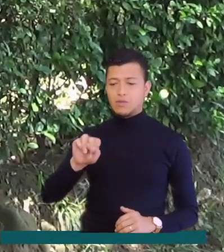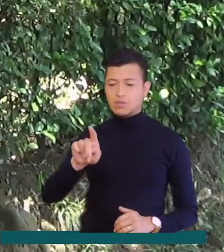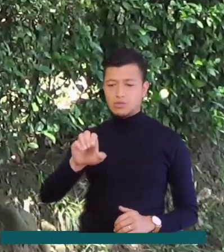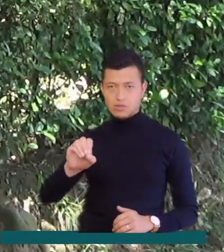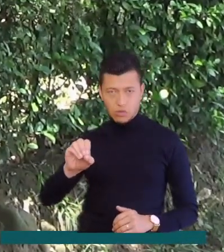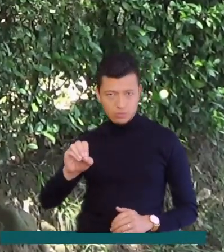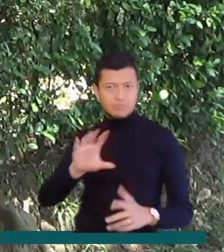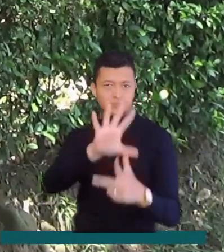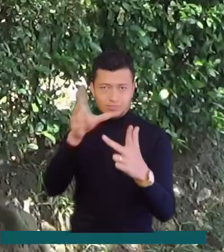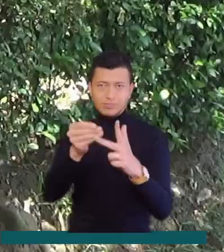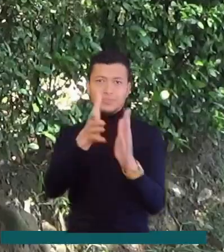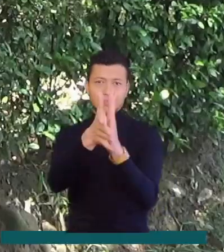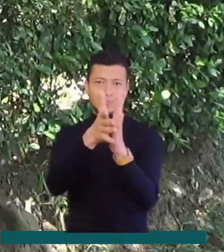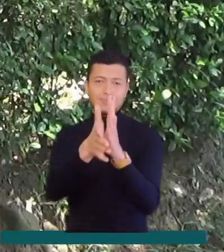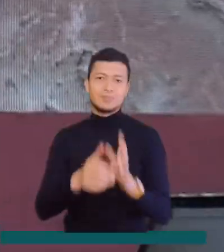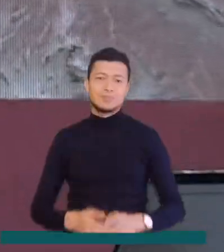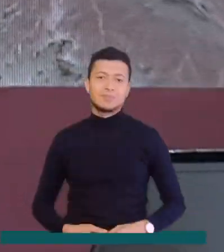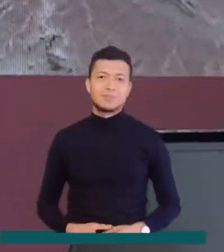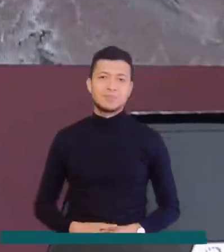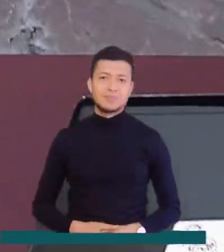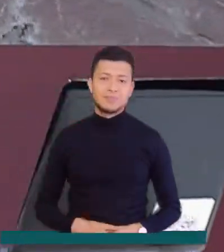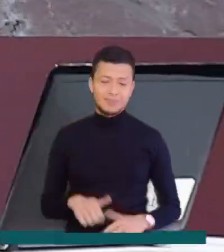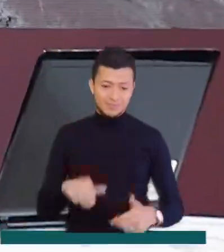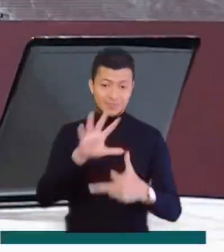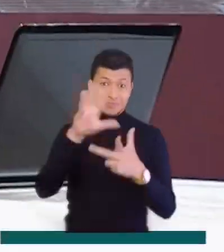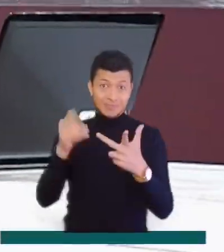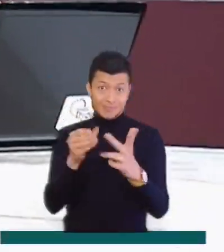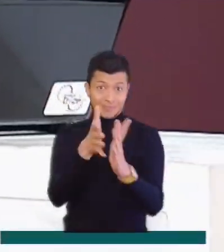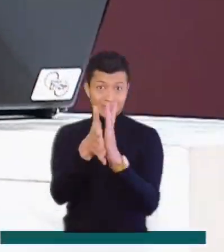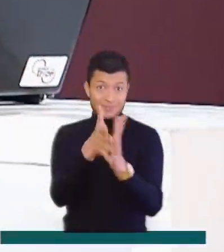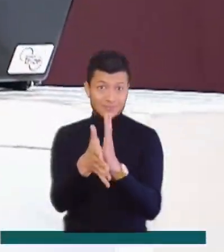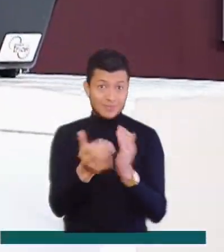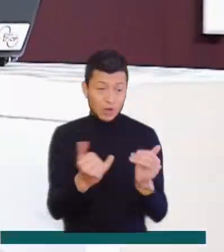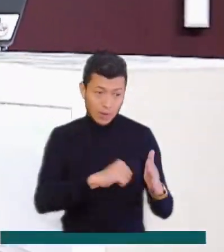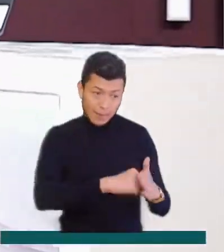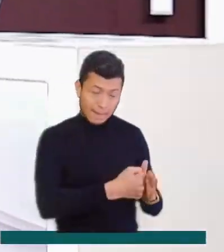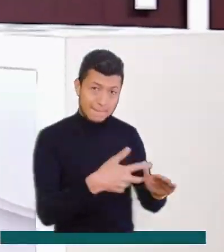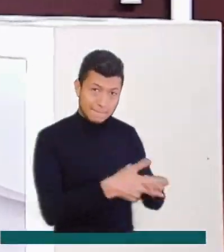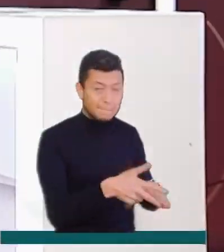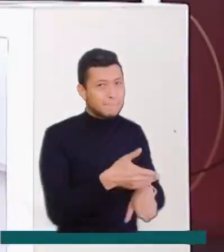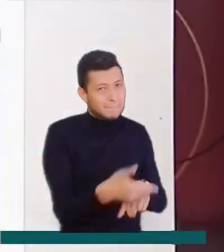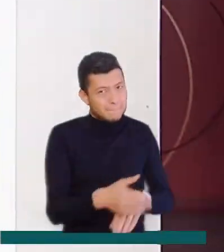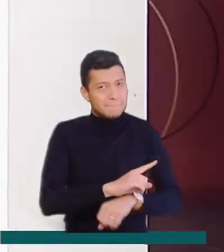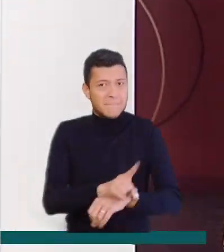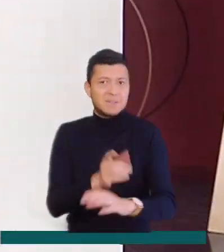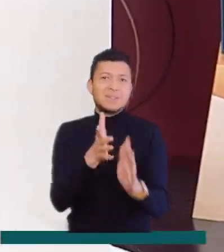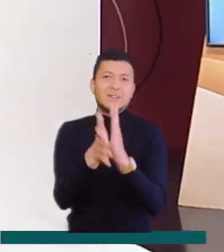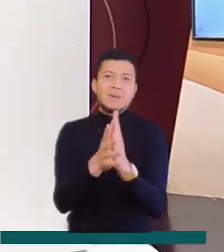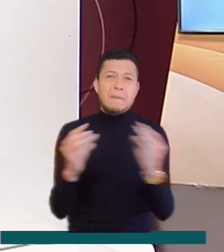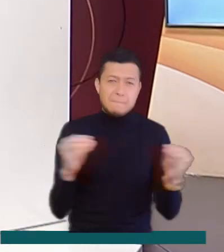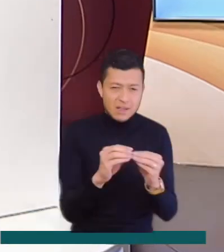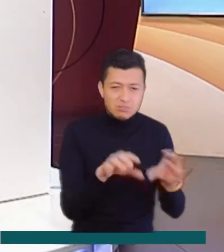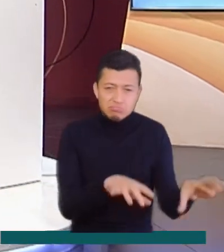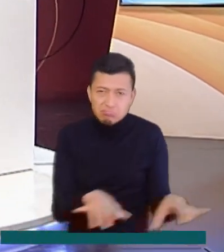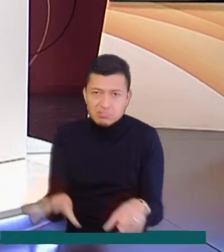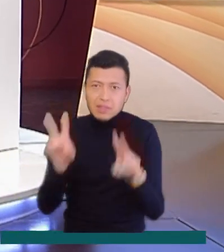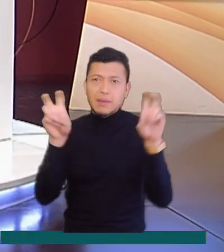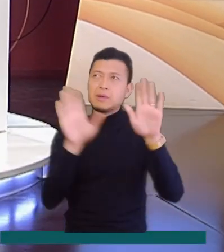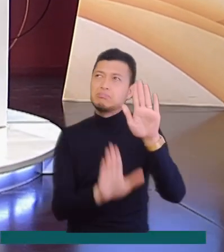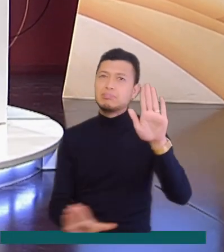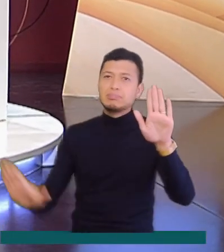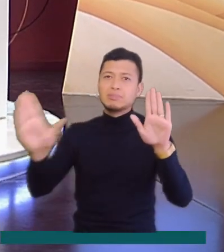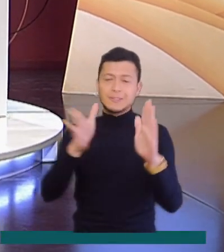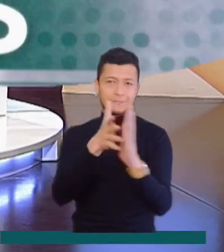Calderón para Enlace 13. En Enlace 13 vamos a una nueva pausa, pero en minutos regresamos con más historias de nuestras